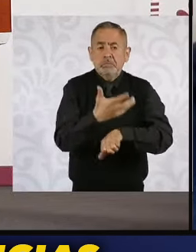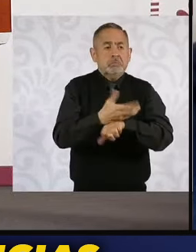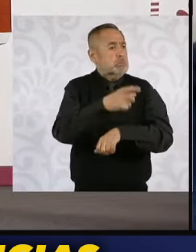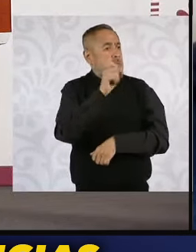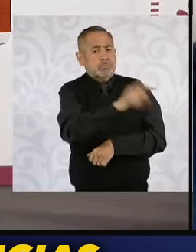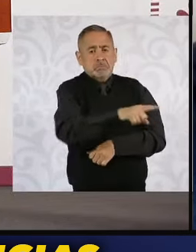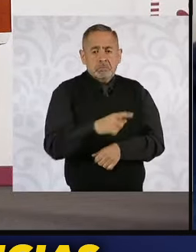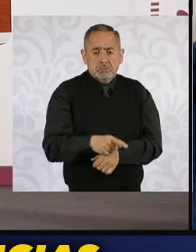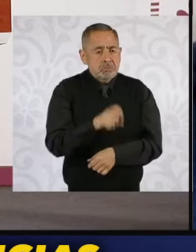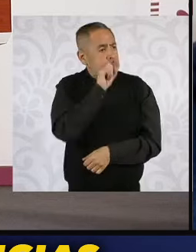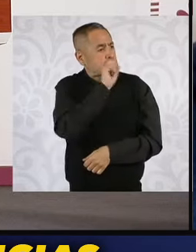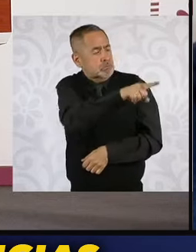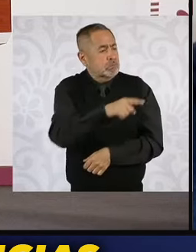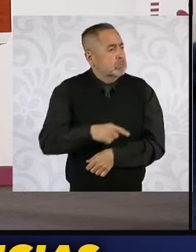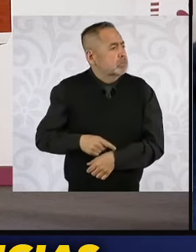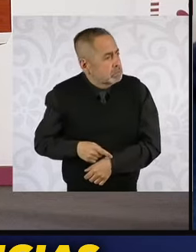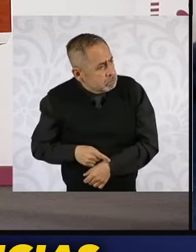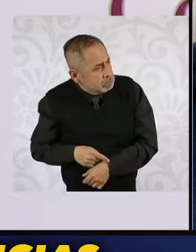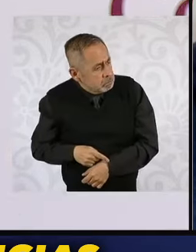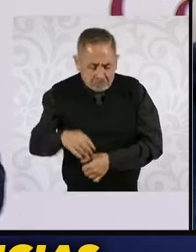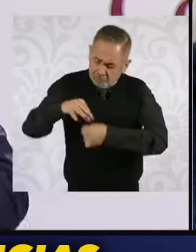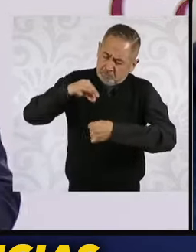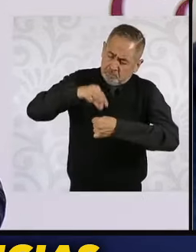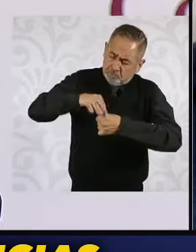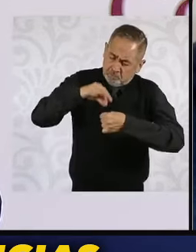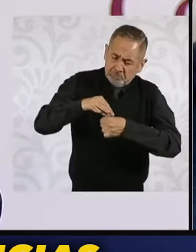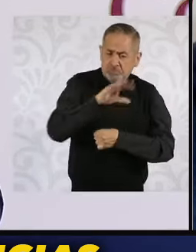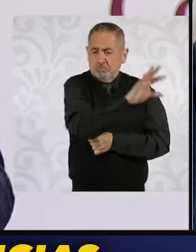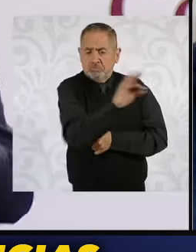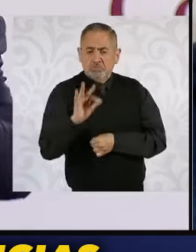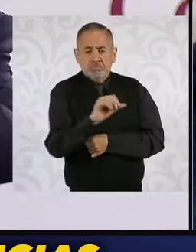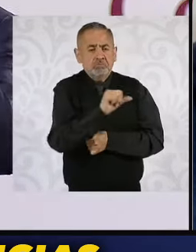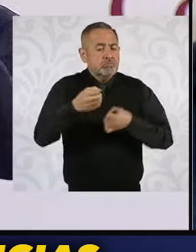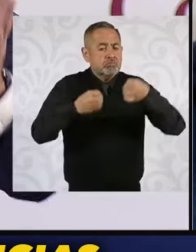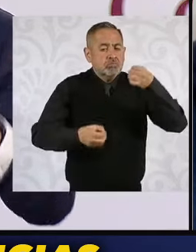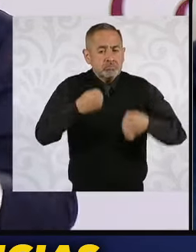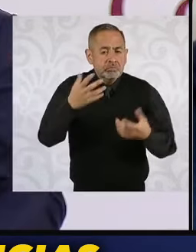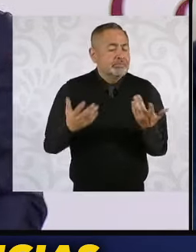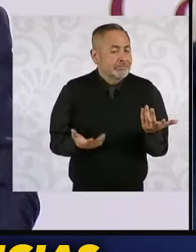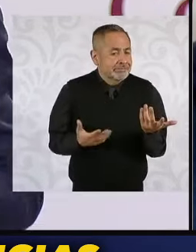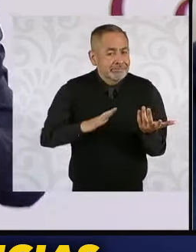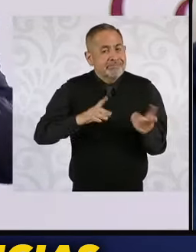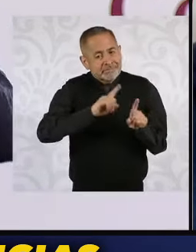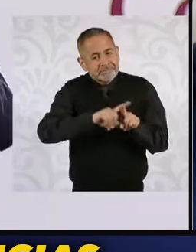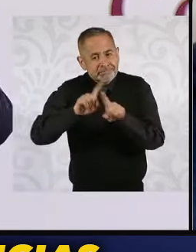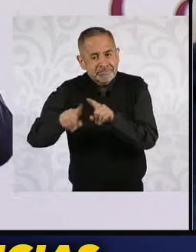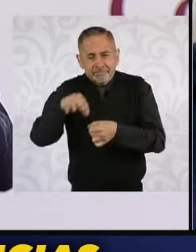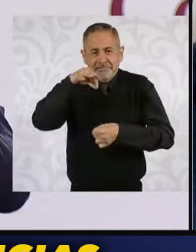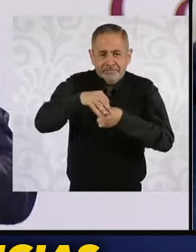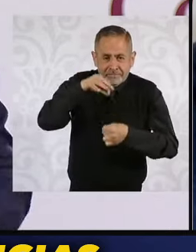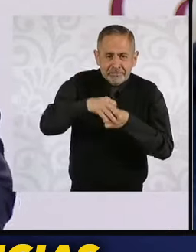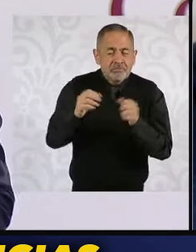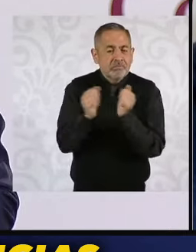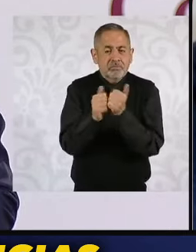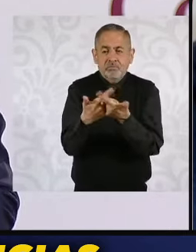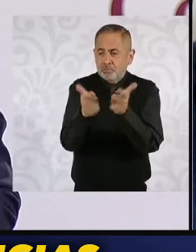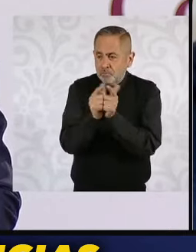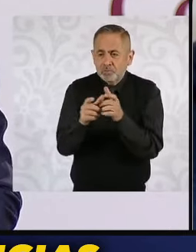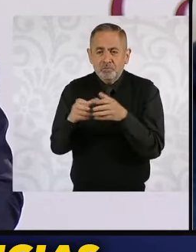Ayer también se los comentaba yo. Inclusive, en Estados Unidos hay diferentes formas de elección, hay elección partidaria.